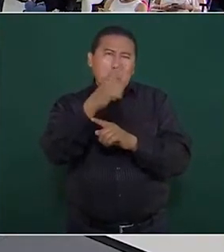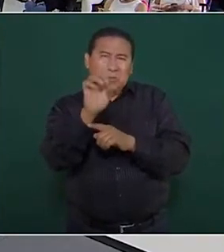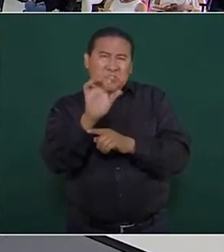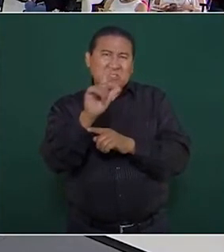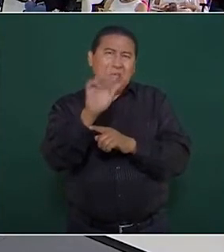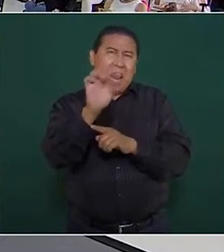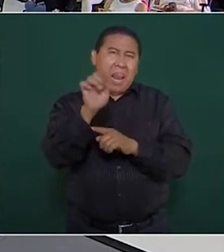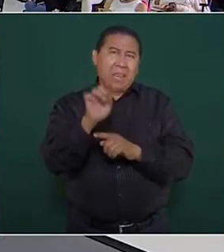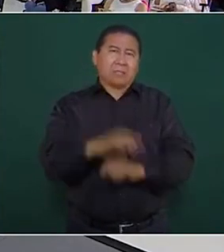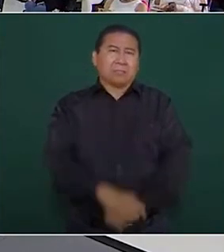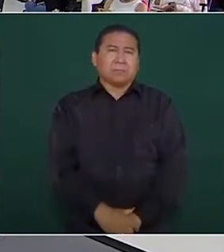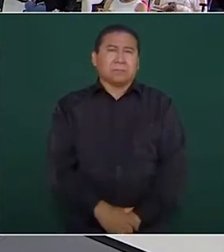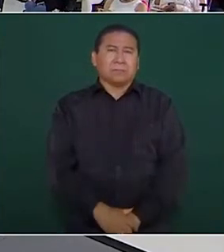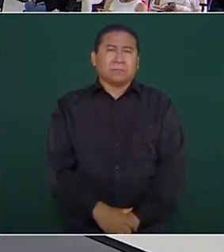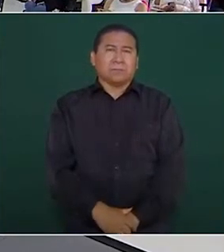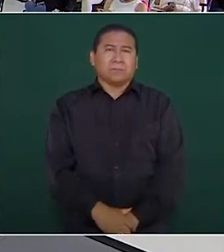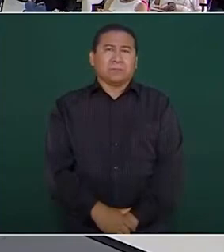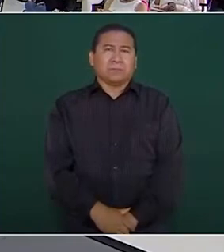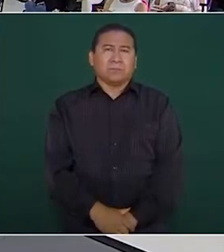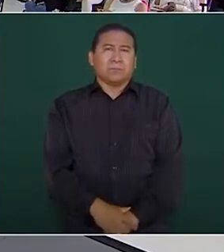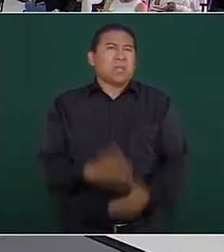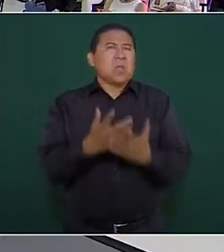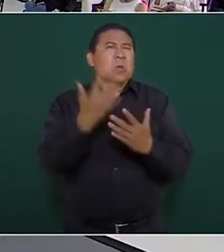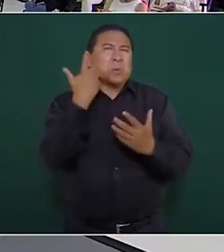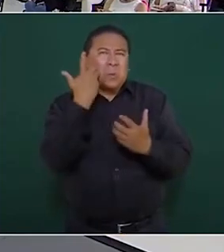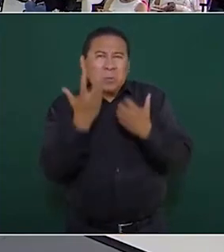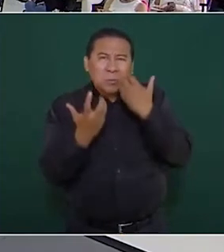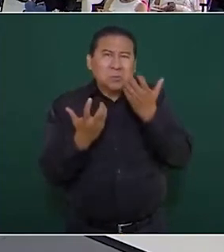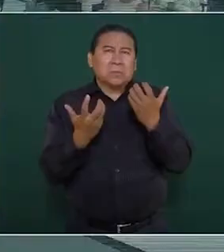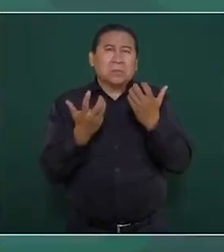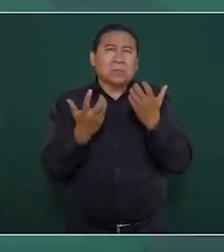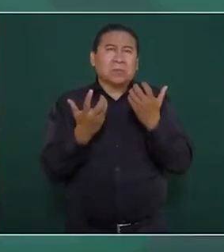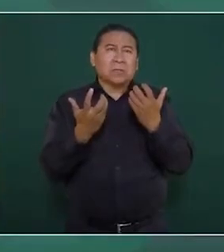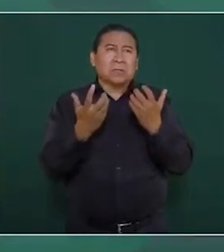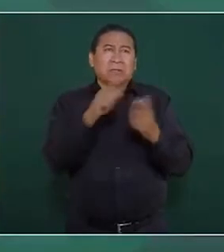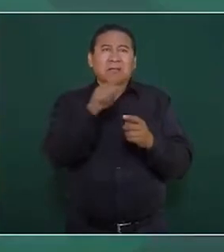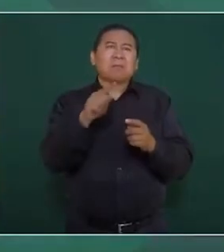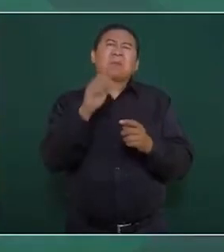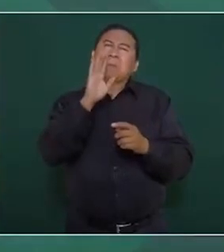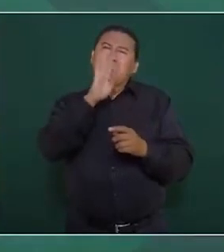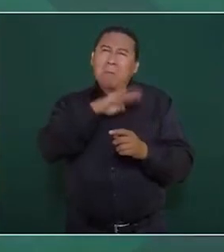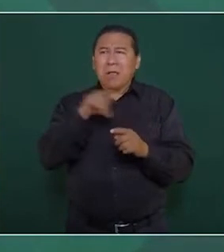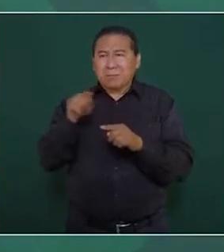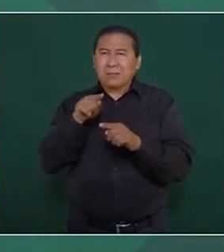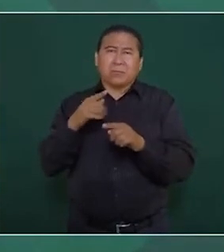de los que quisieran que nos fuera mal,